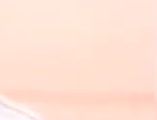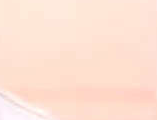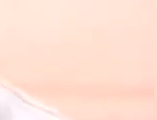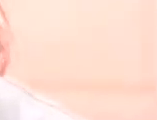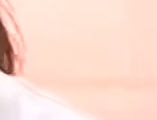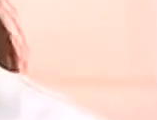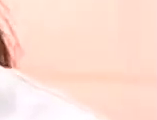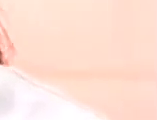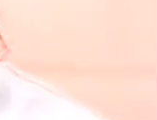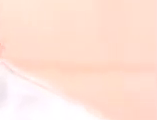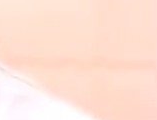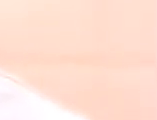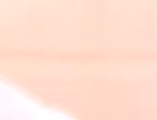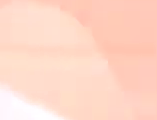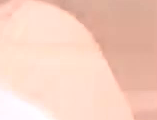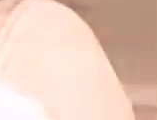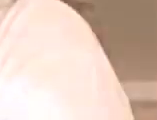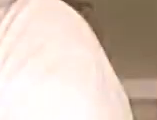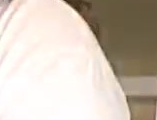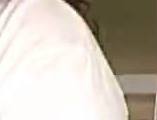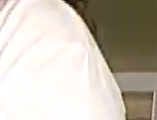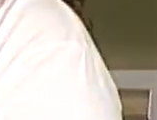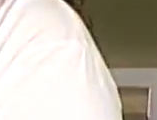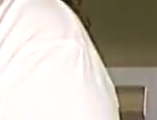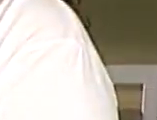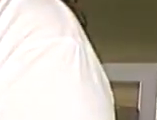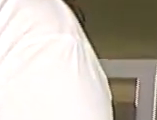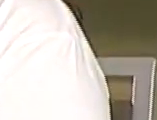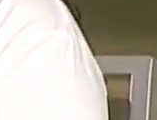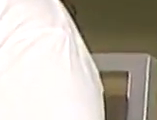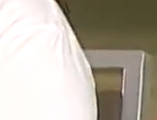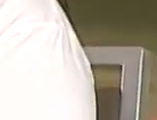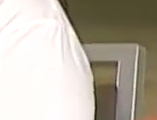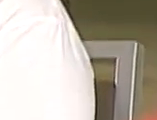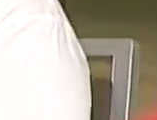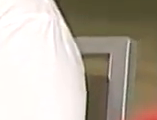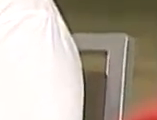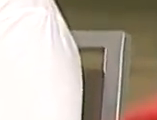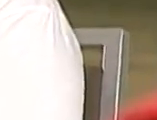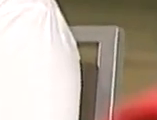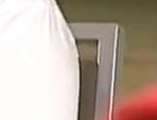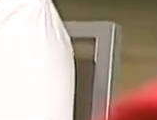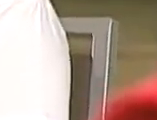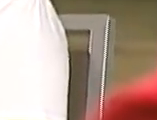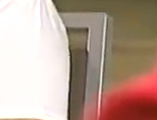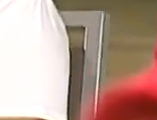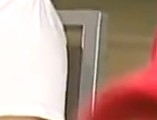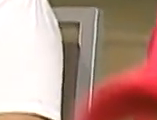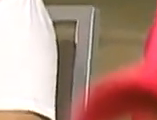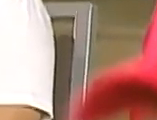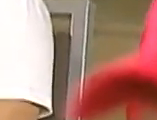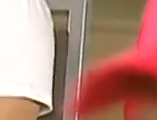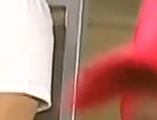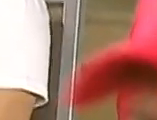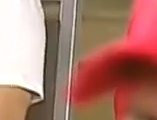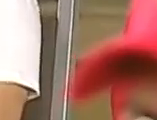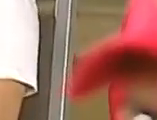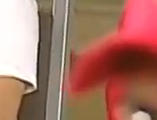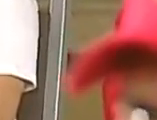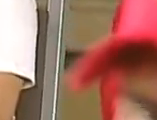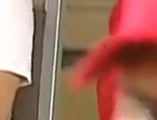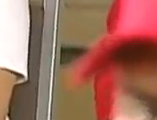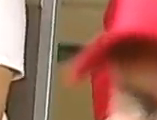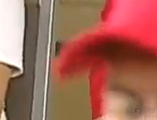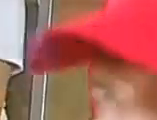que le ha puesto la verdad, que le ha puesto la verdad, como ya le era brillosa, quiero cantarle a mi